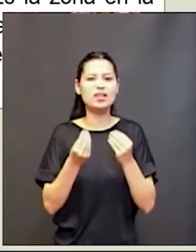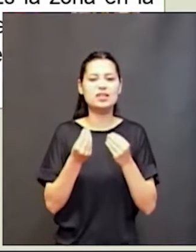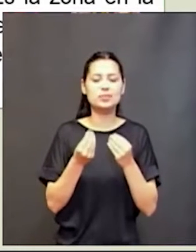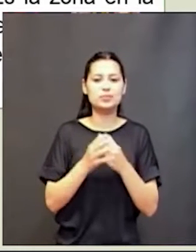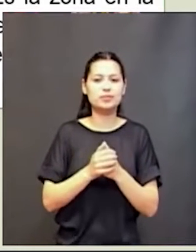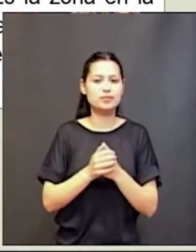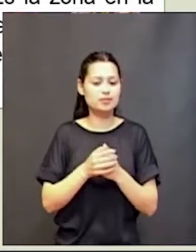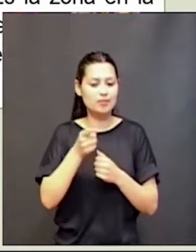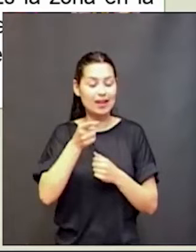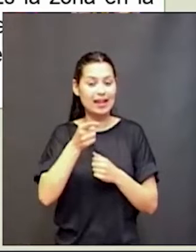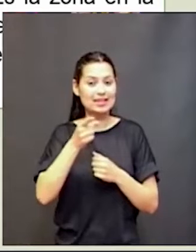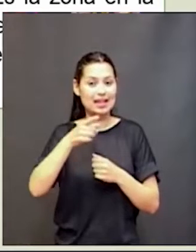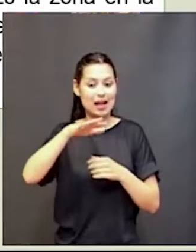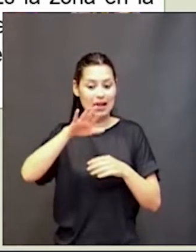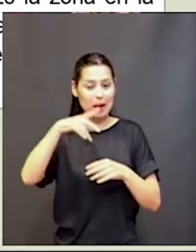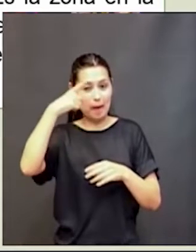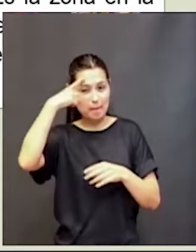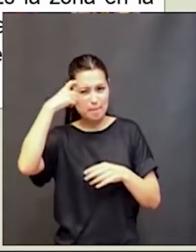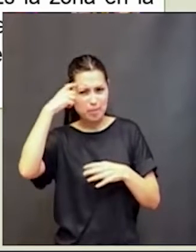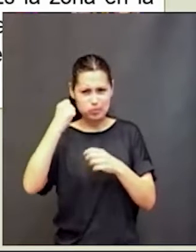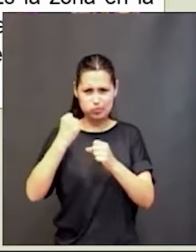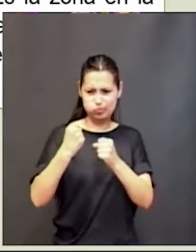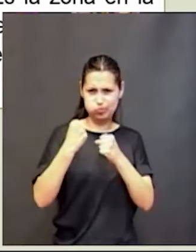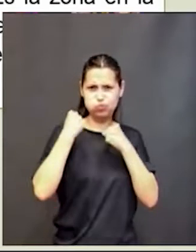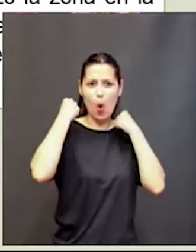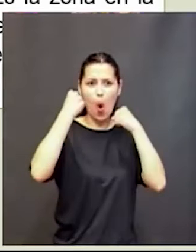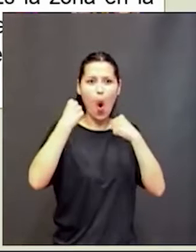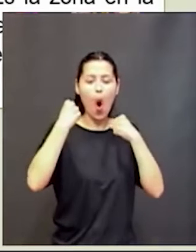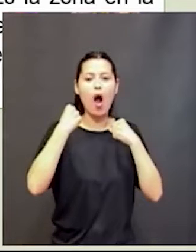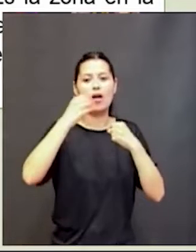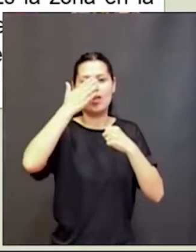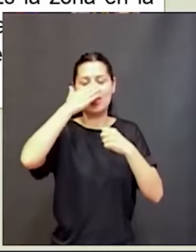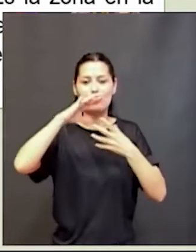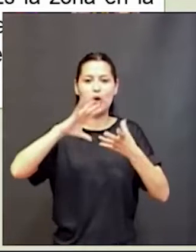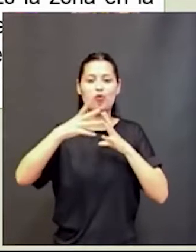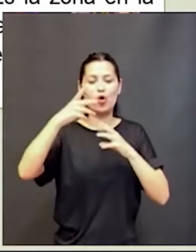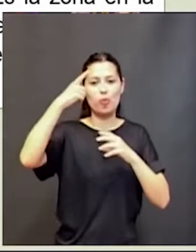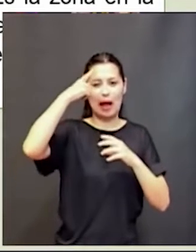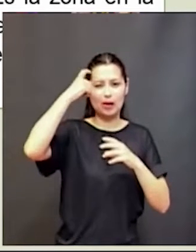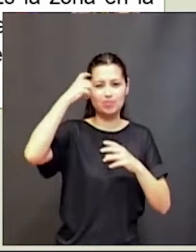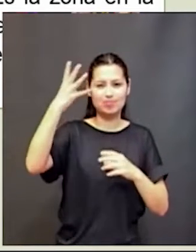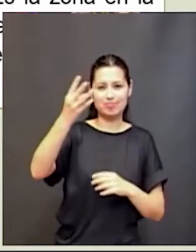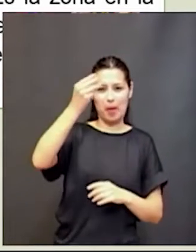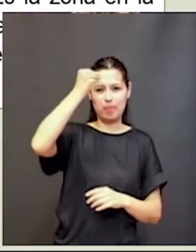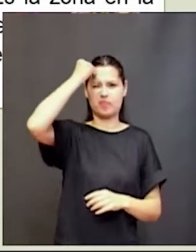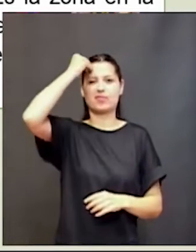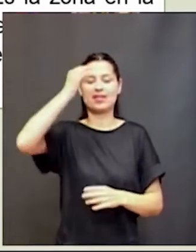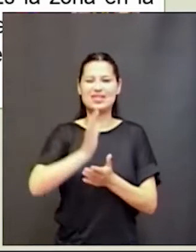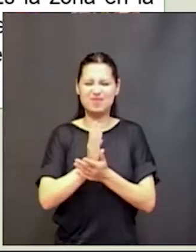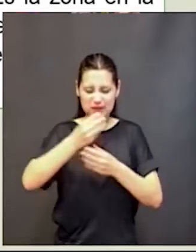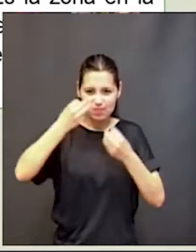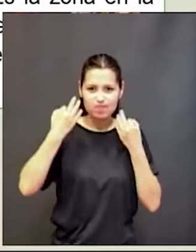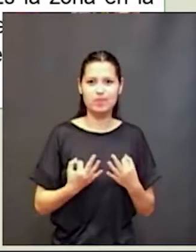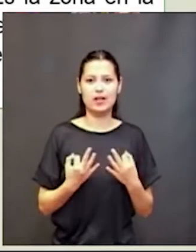este potencial de aprendizaje en un aprendizaje funcional. ¿Por qué? Porque cuando se trabaja en ese estímulo que